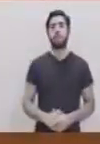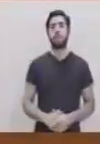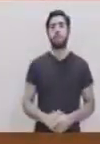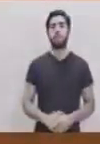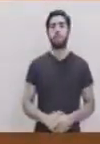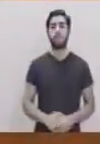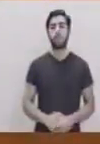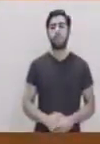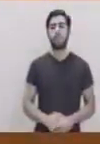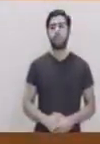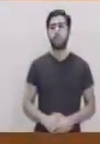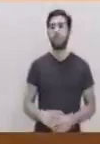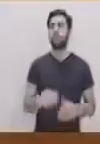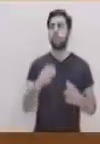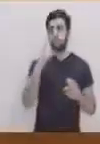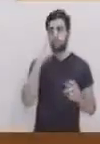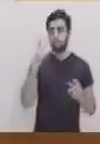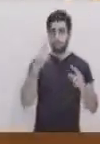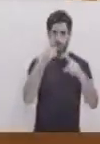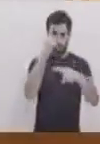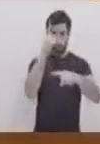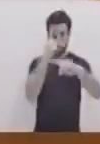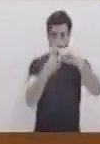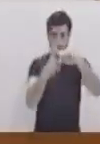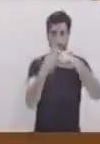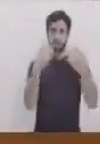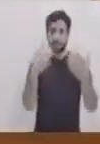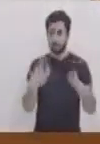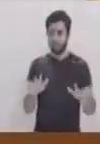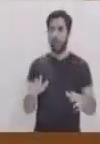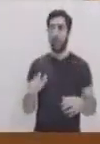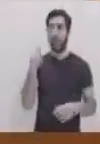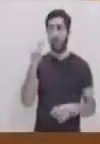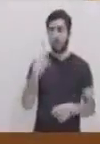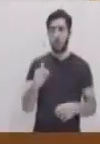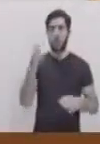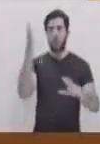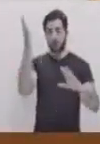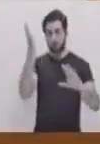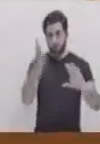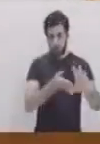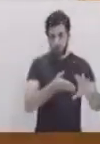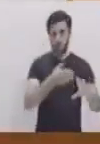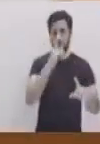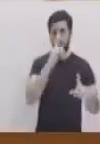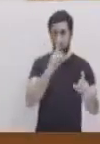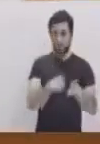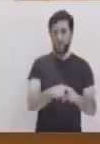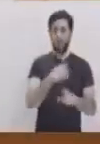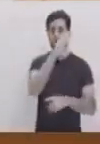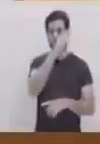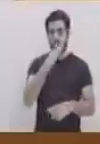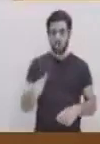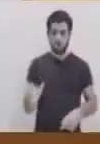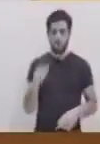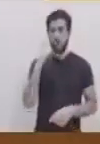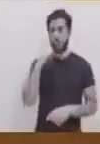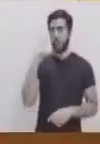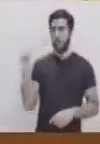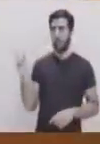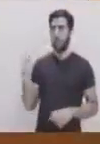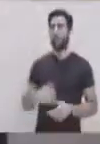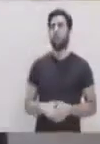Como dije al inicio, como es una simetría radial, vamos a trazar en forma diagonal